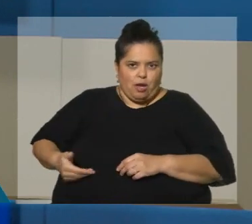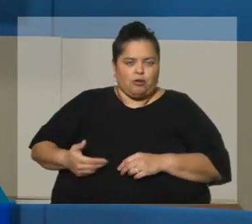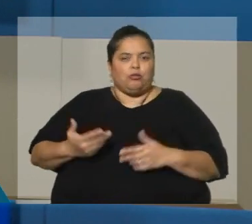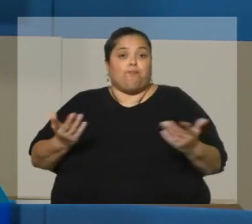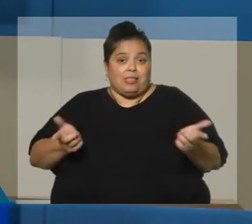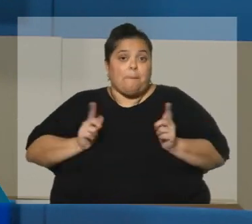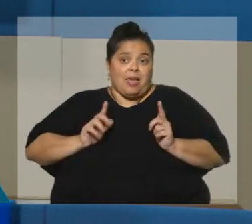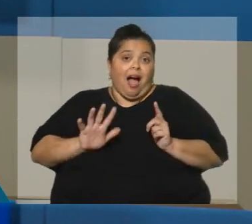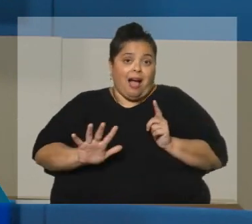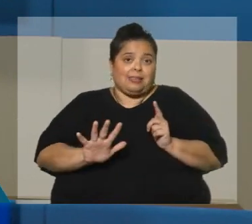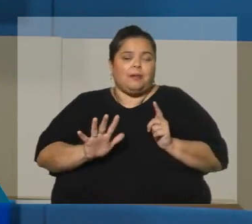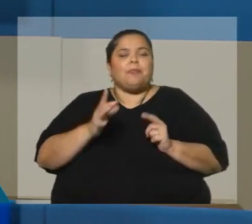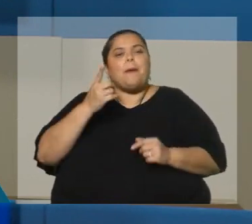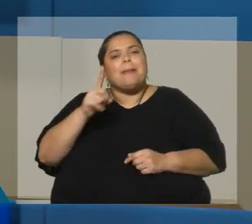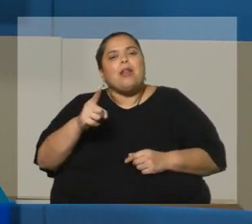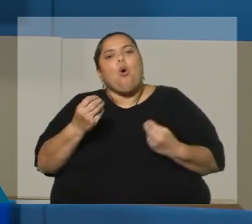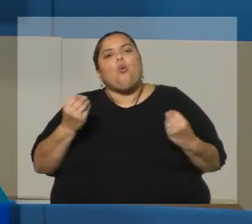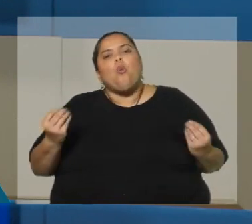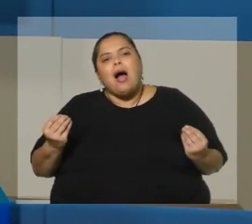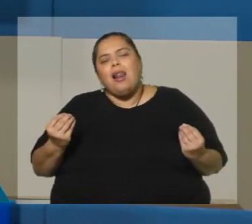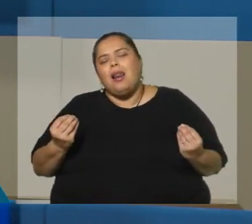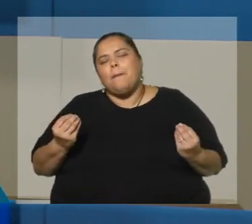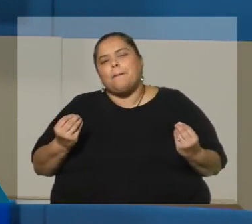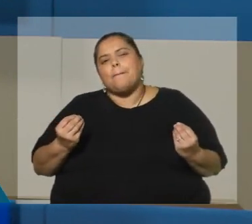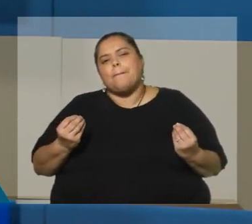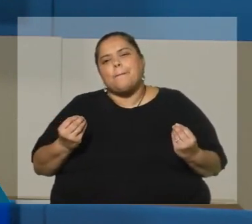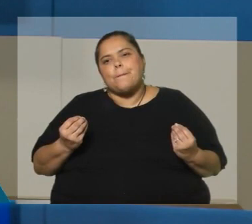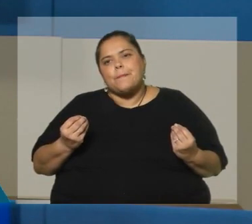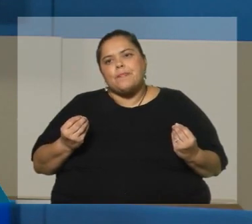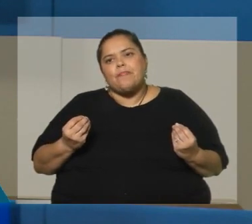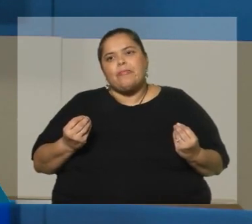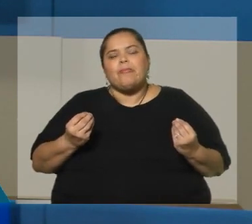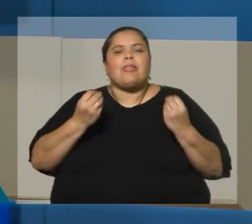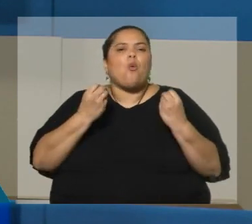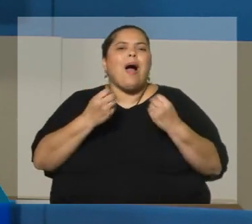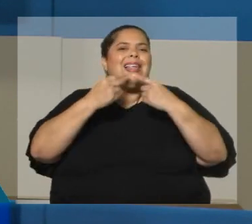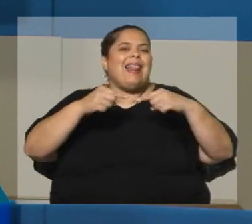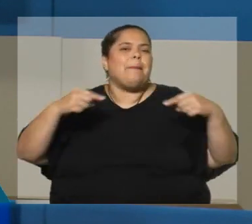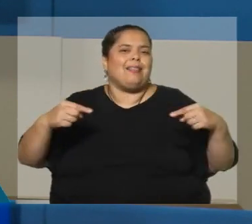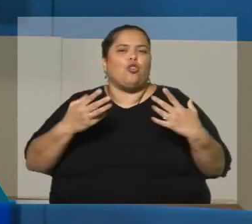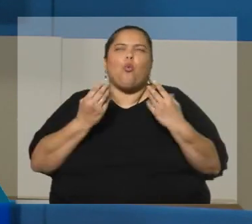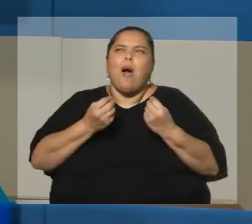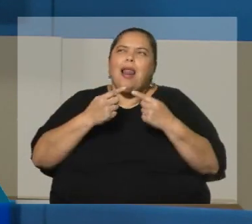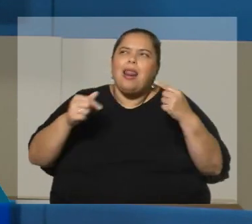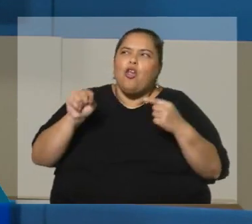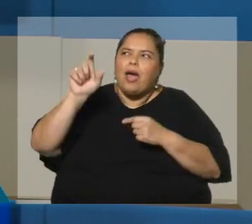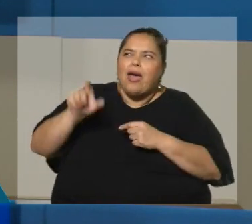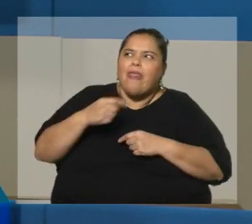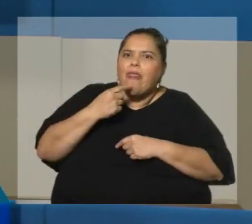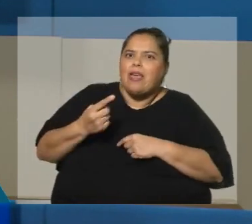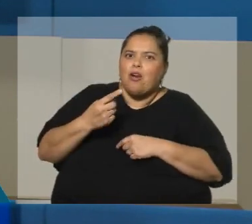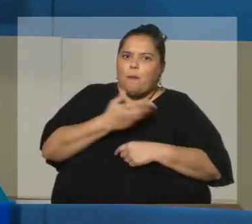¿Cuáles son los elementos realmente relevantes de lo que decía Marcelo? Uno,